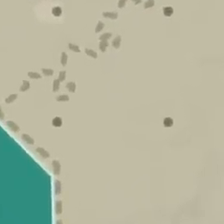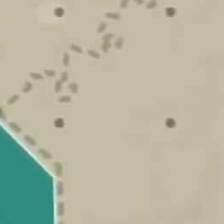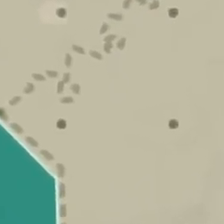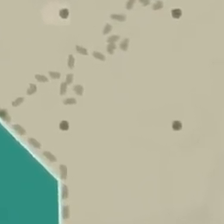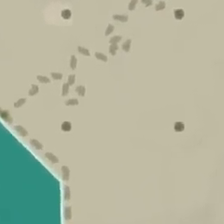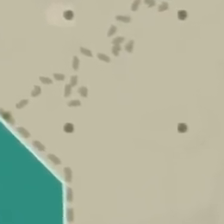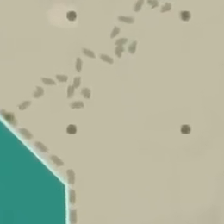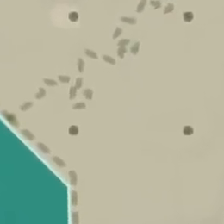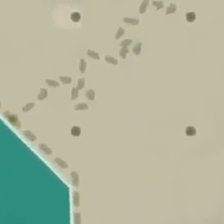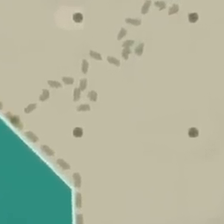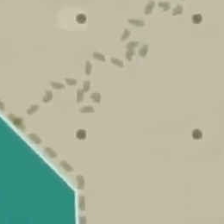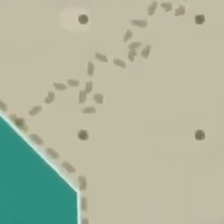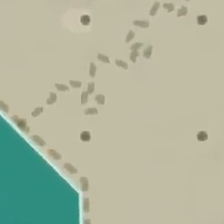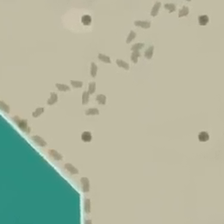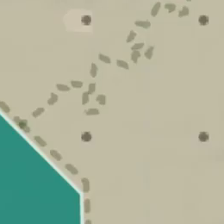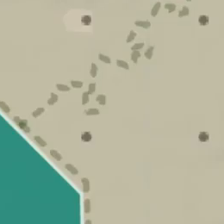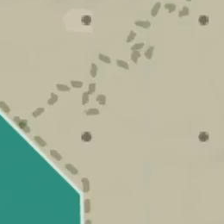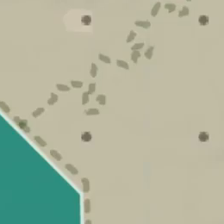Calquiní.